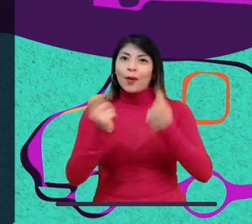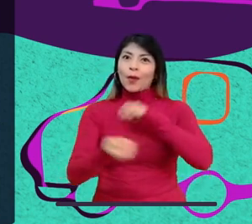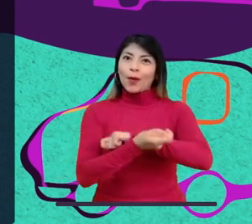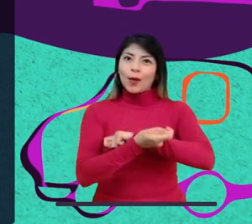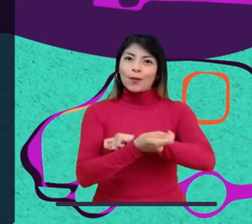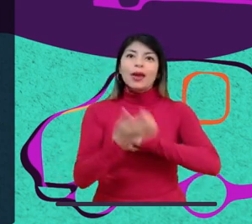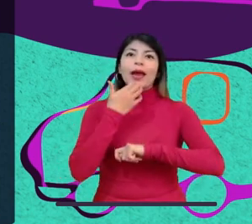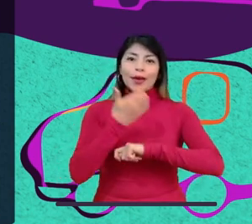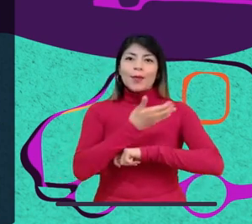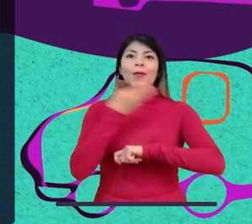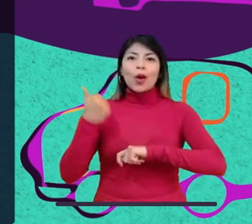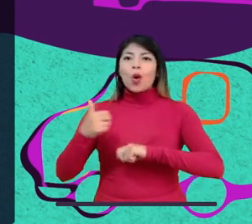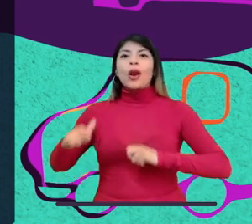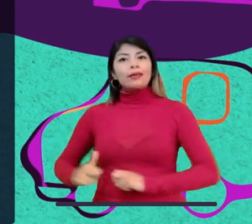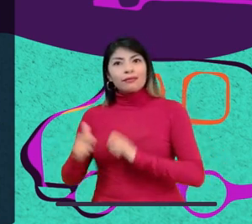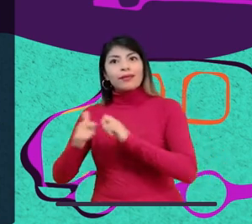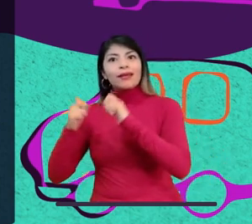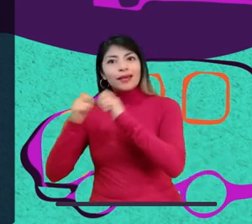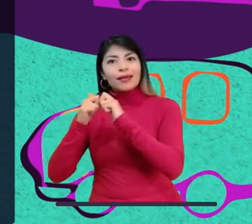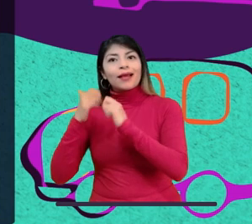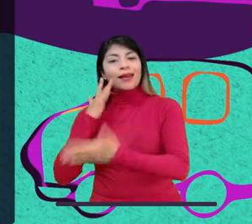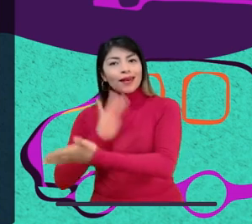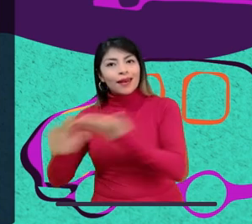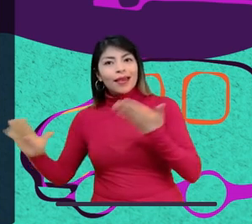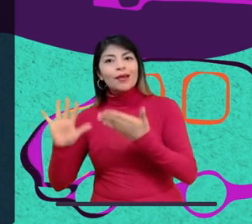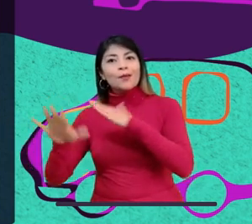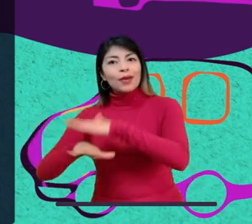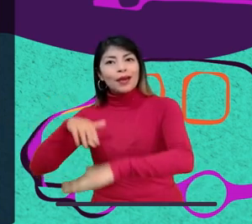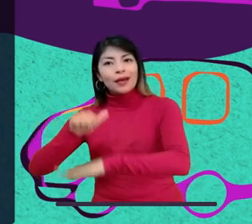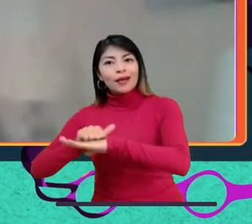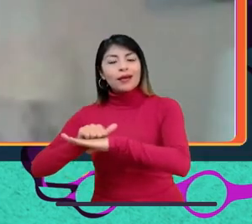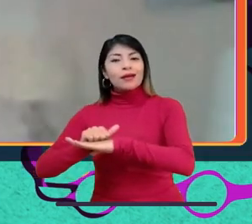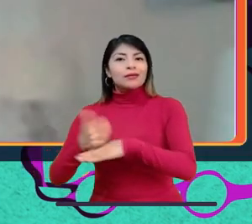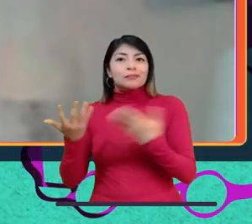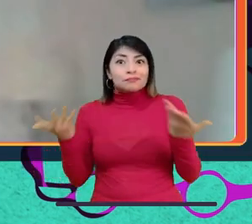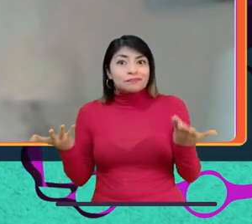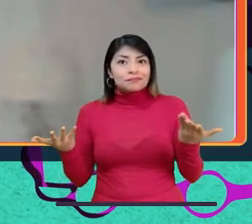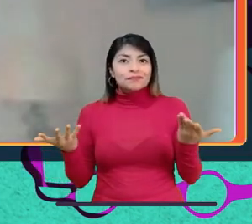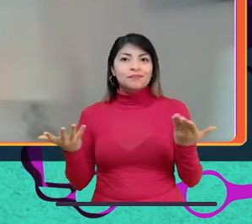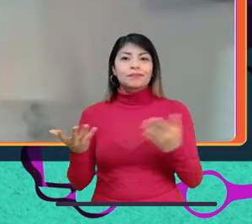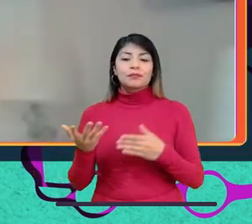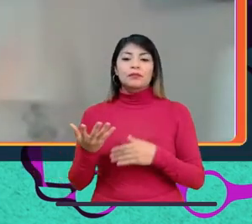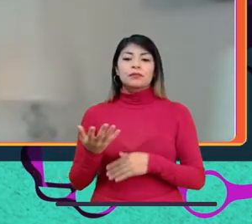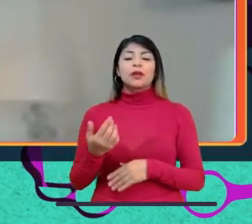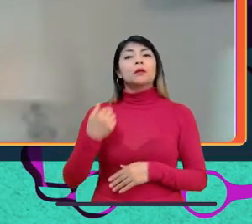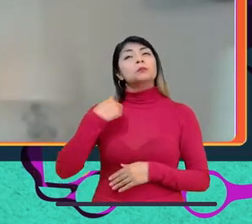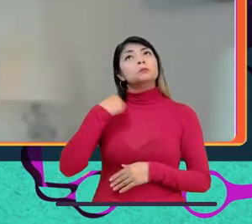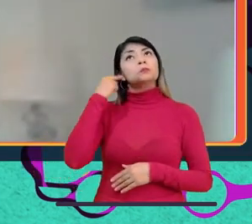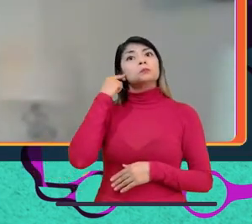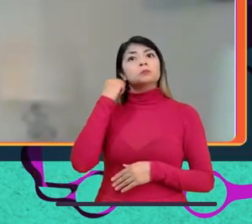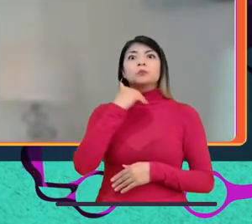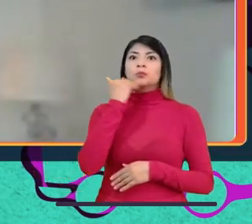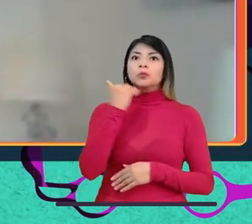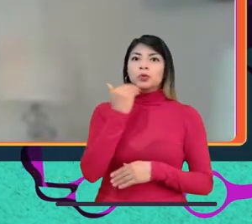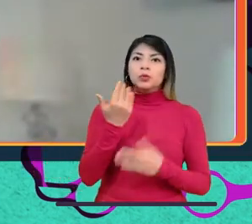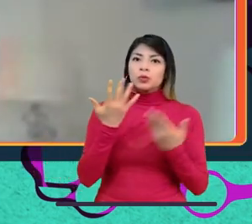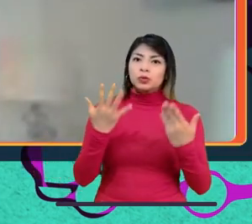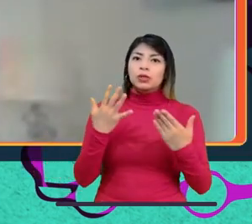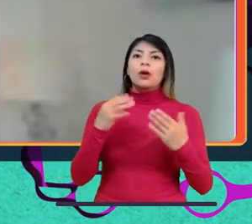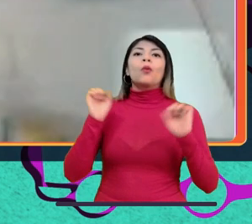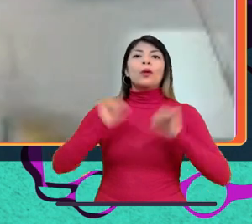los hidrocarburos, a las energías rincles y las energías renovables. Yo pienso que los adultos no